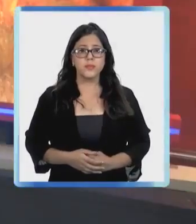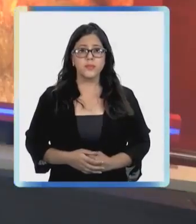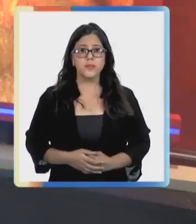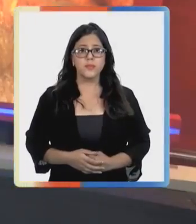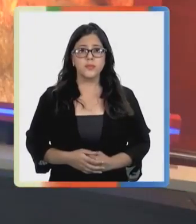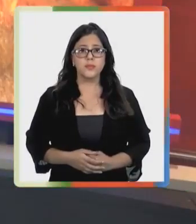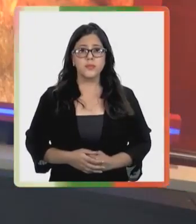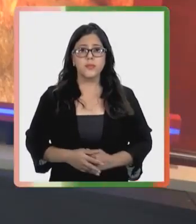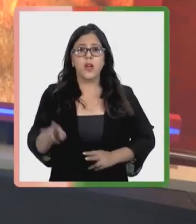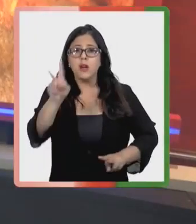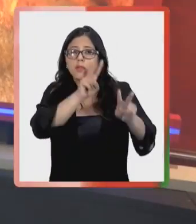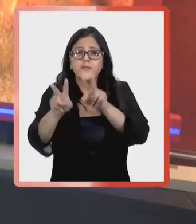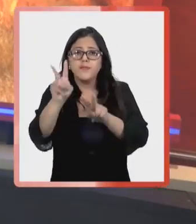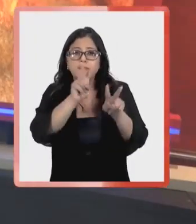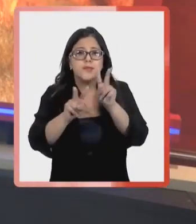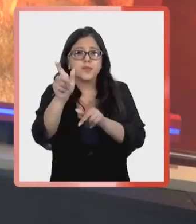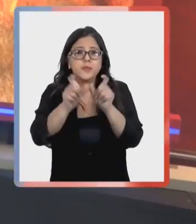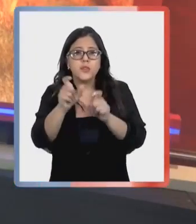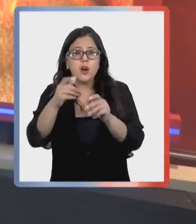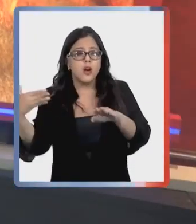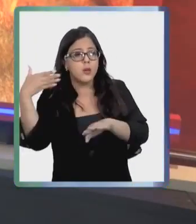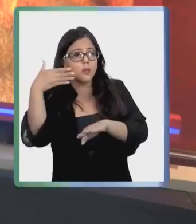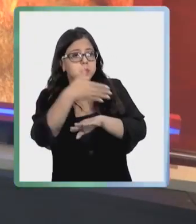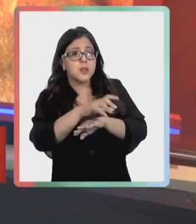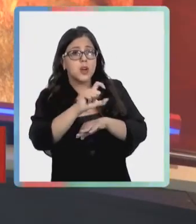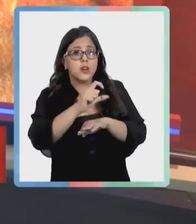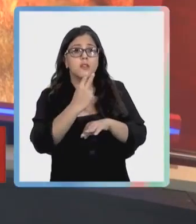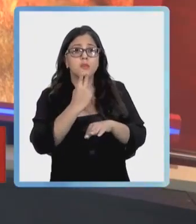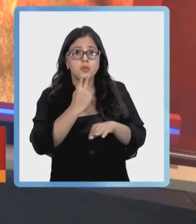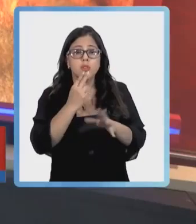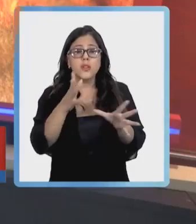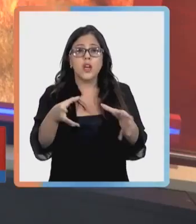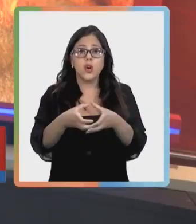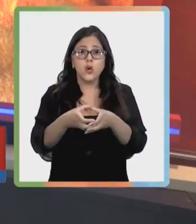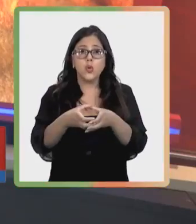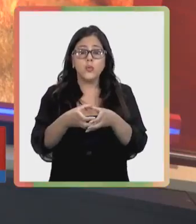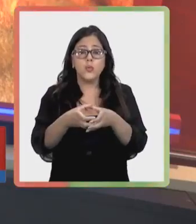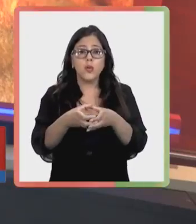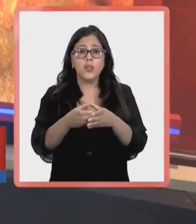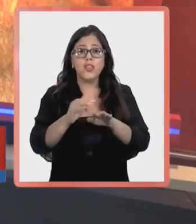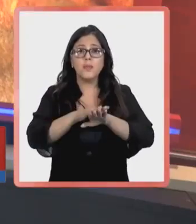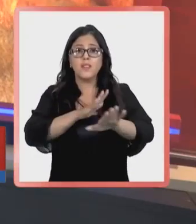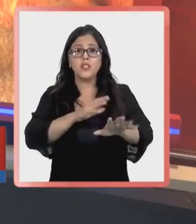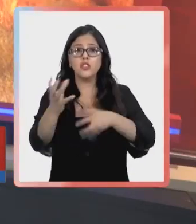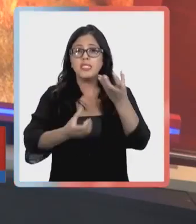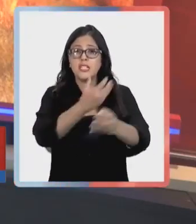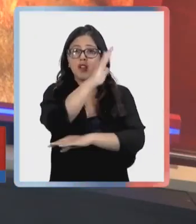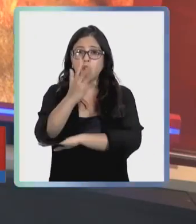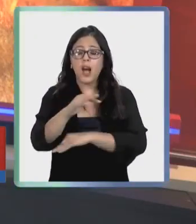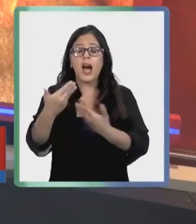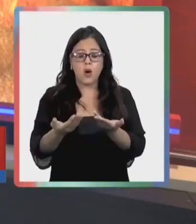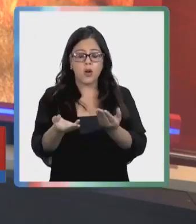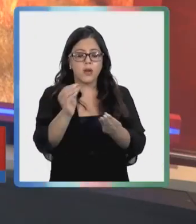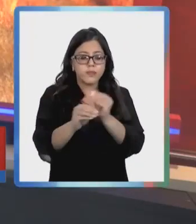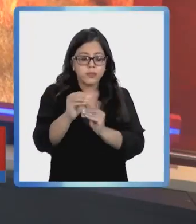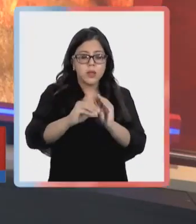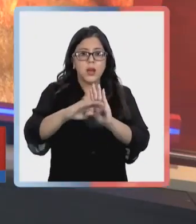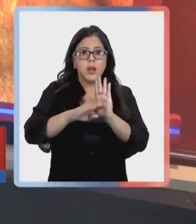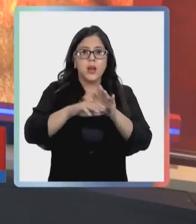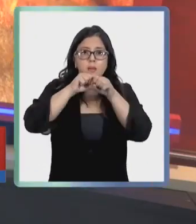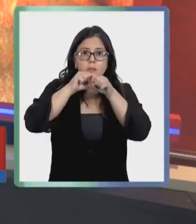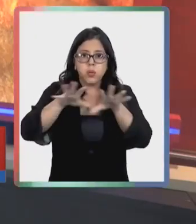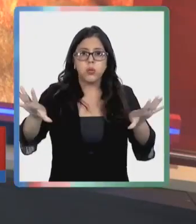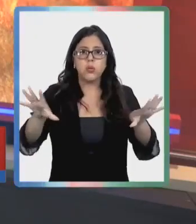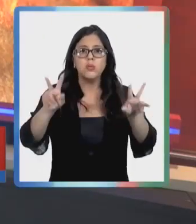Ante la llegada de turistas a la zona costera de Constitución, la Mesa de Prevención de Incendios Forestales está desarrollando un programa de